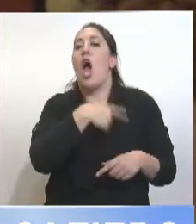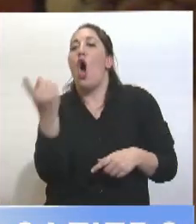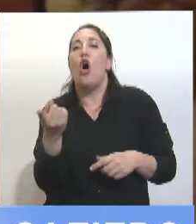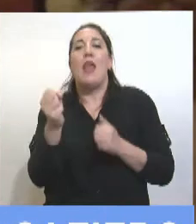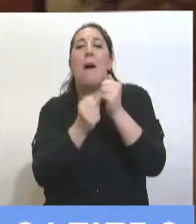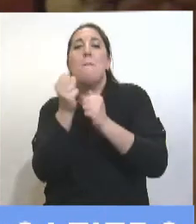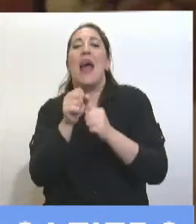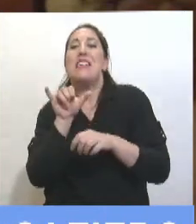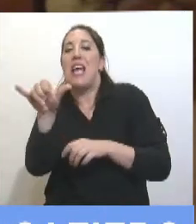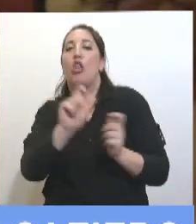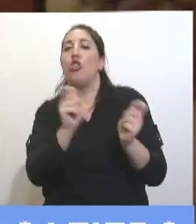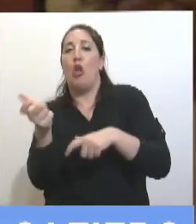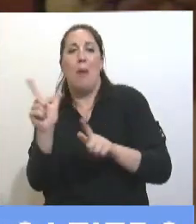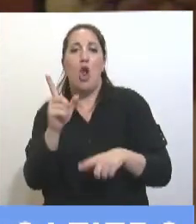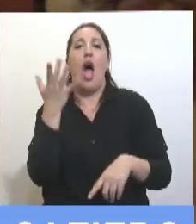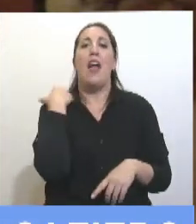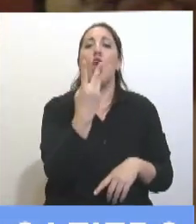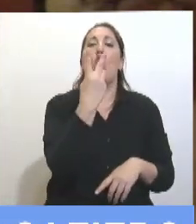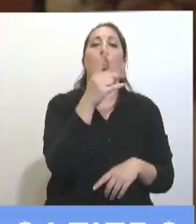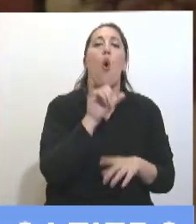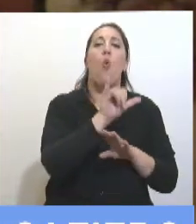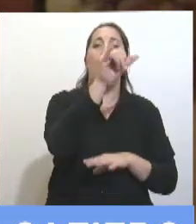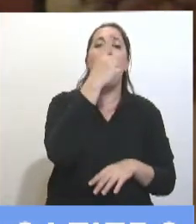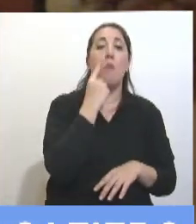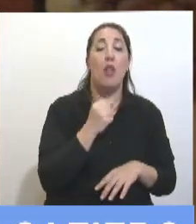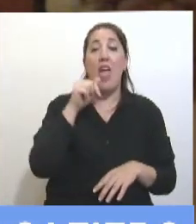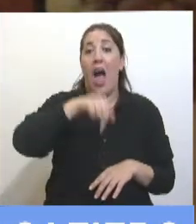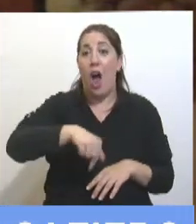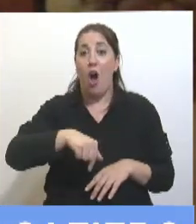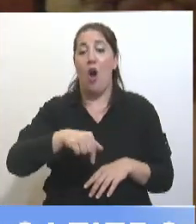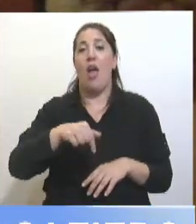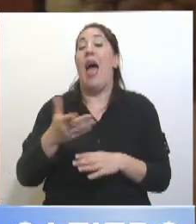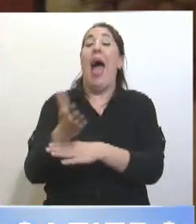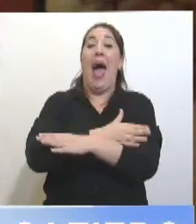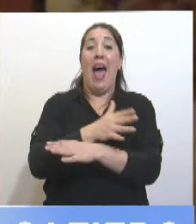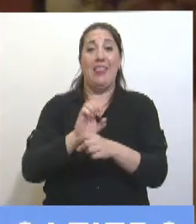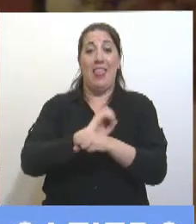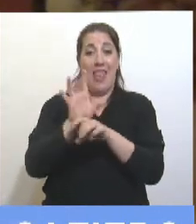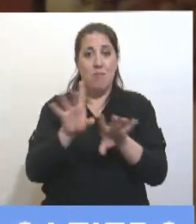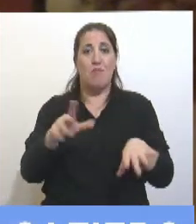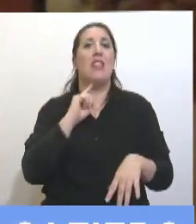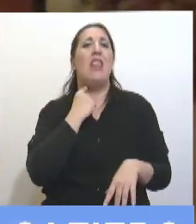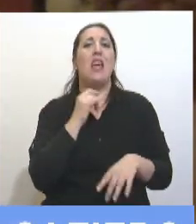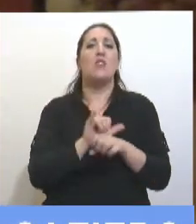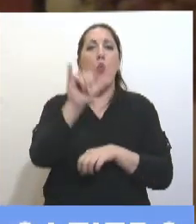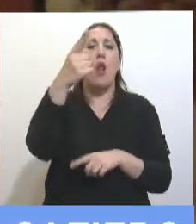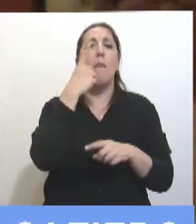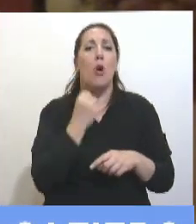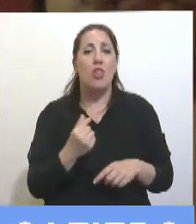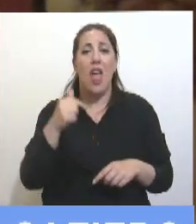día. Y antes de la pandemia teníamos 13, 14 vuelos por día. Y seguramente va a quedar a la aerolínea,